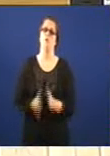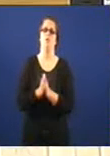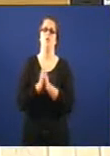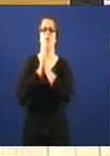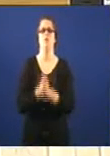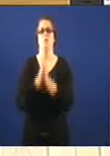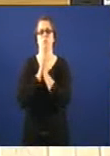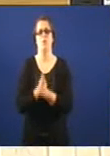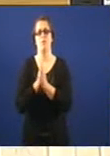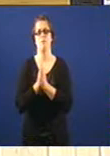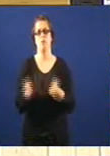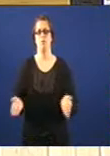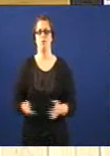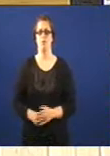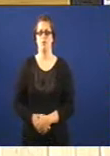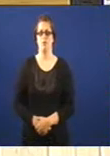faga o favor